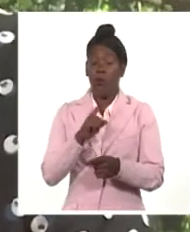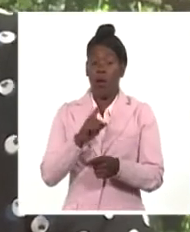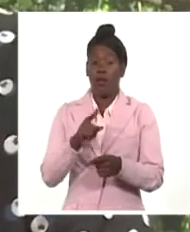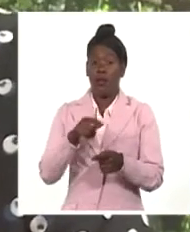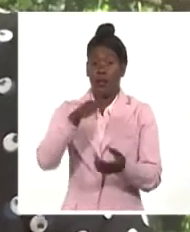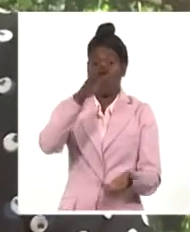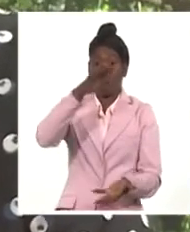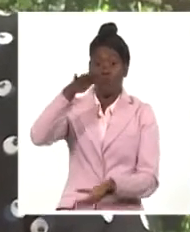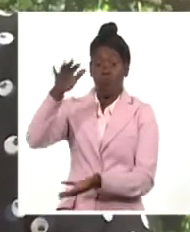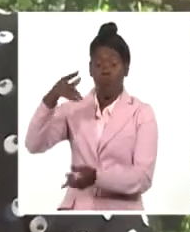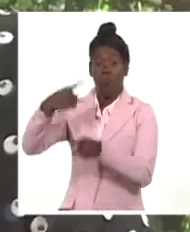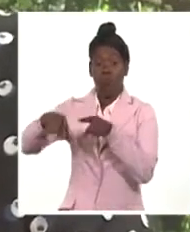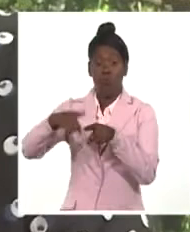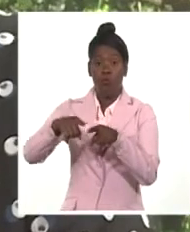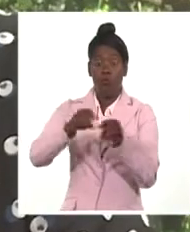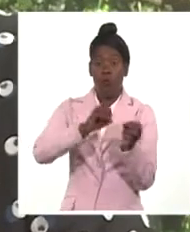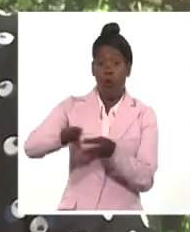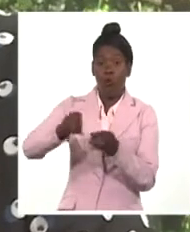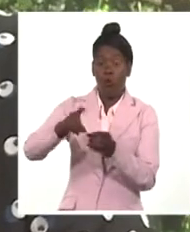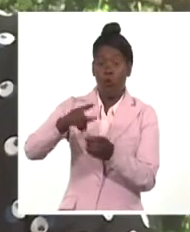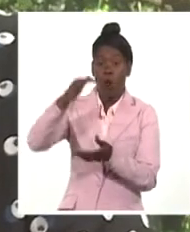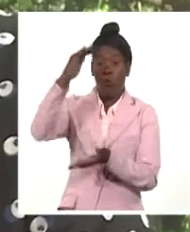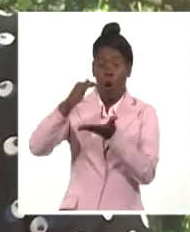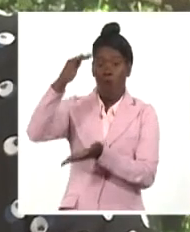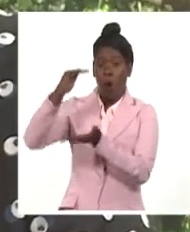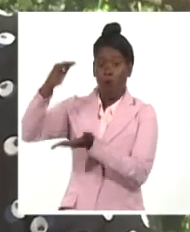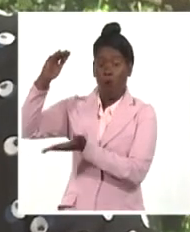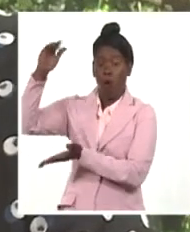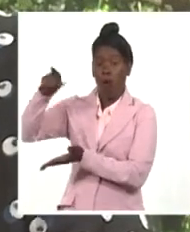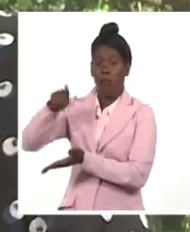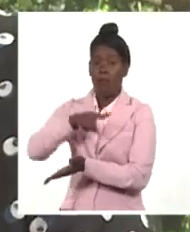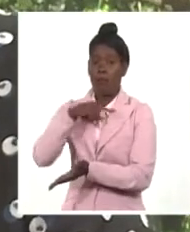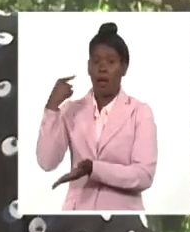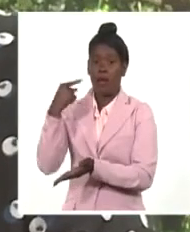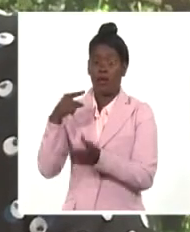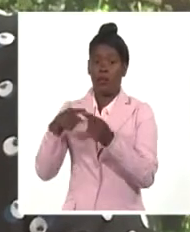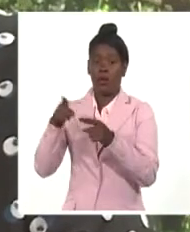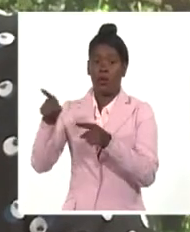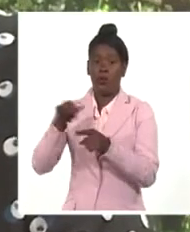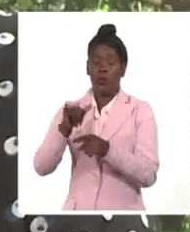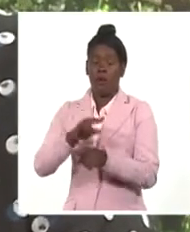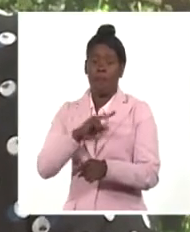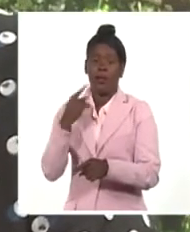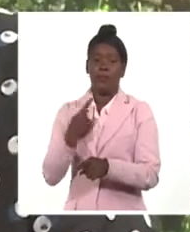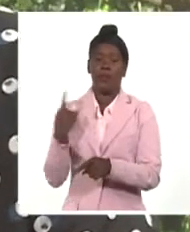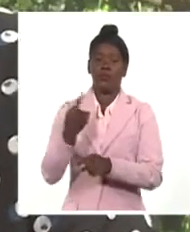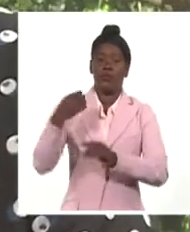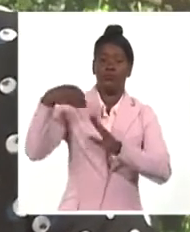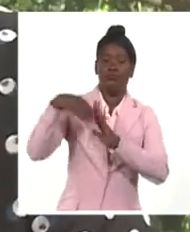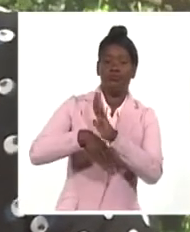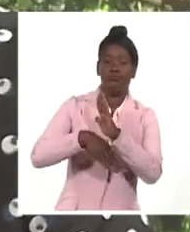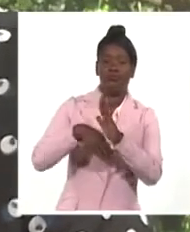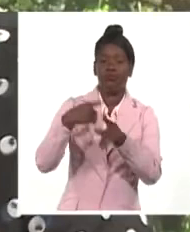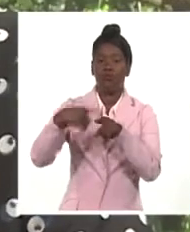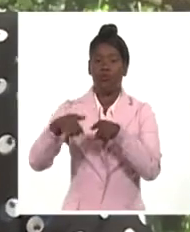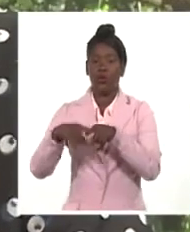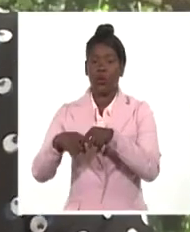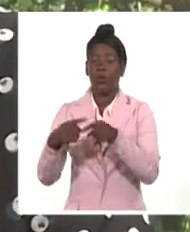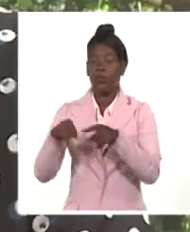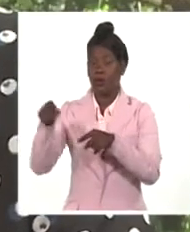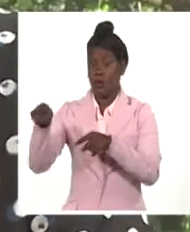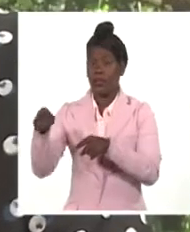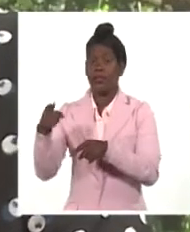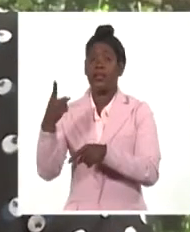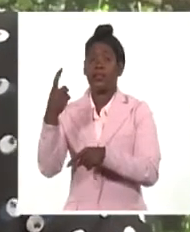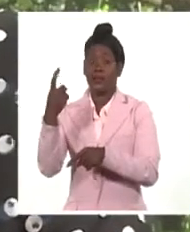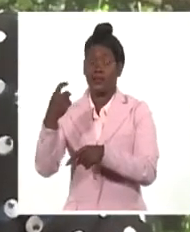estamos hablando de recursos que se utilizan para producir alimentos, de insumos para la producción, que luego se utilizan en vano porque